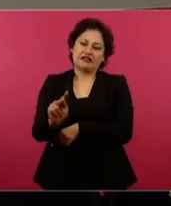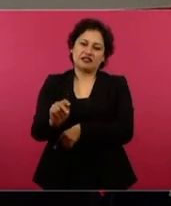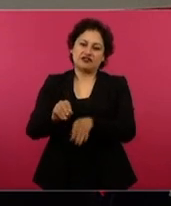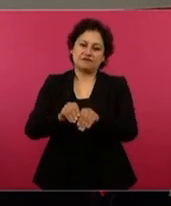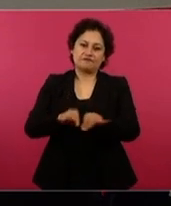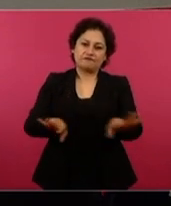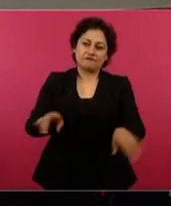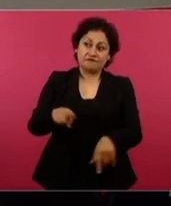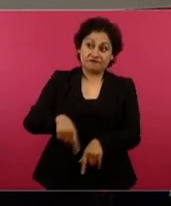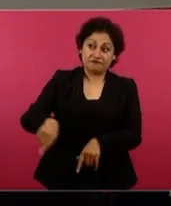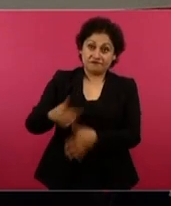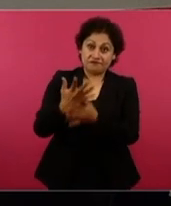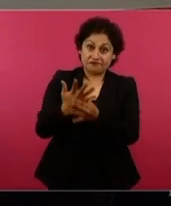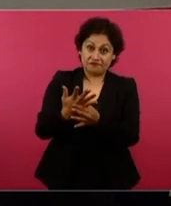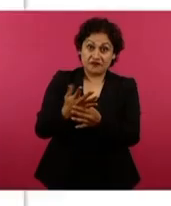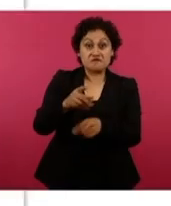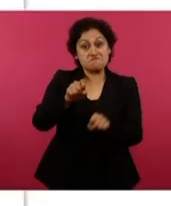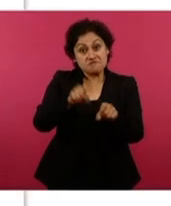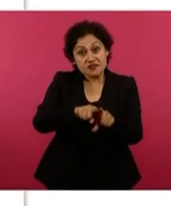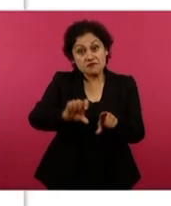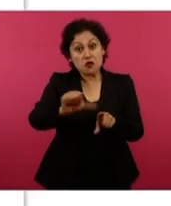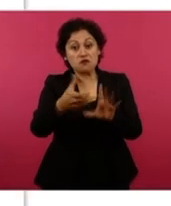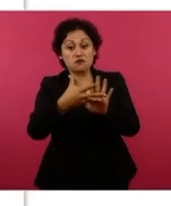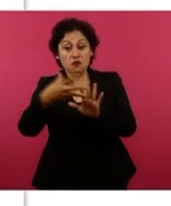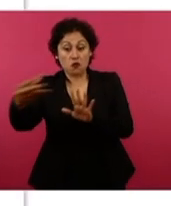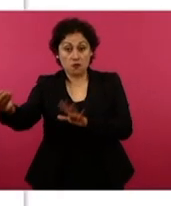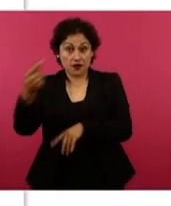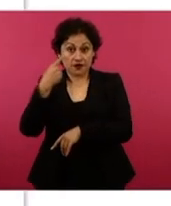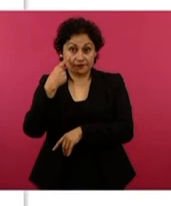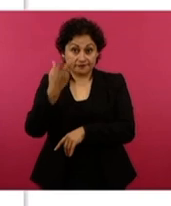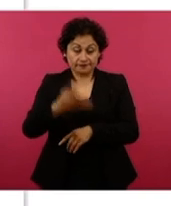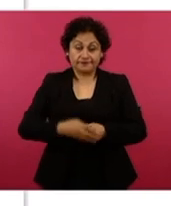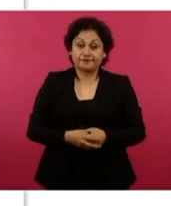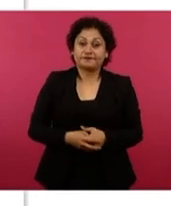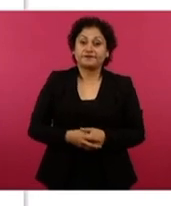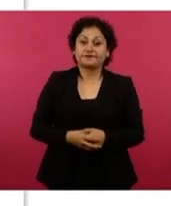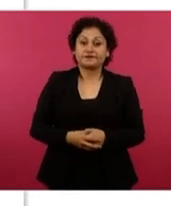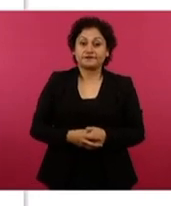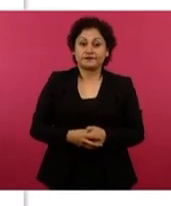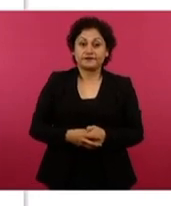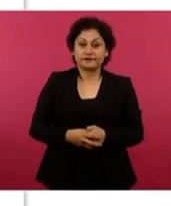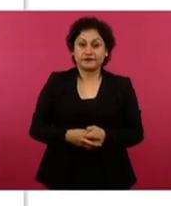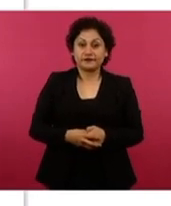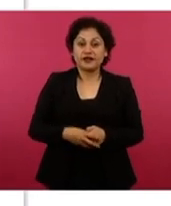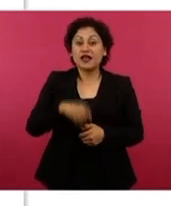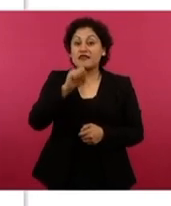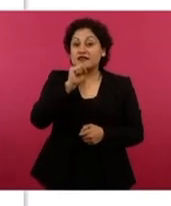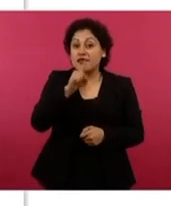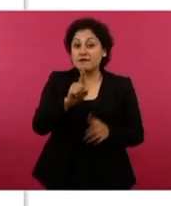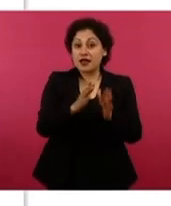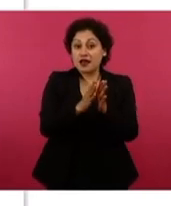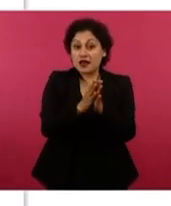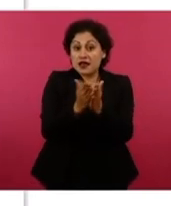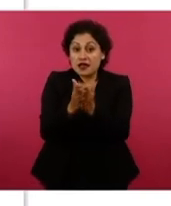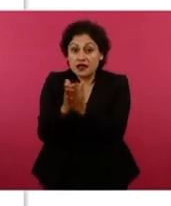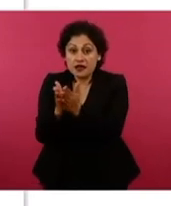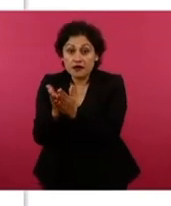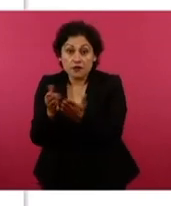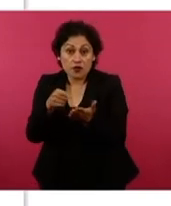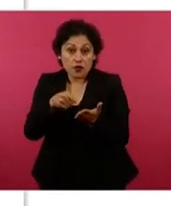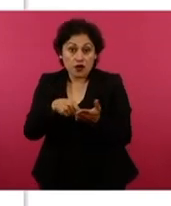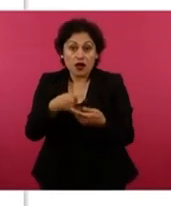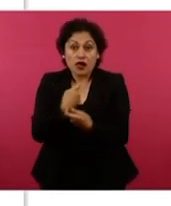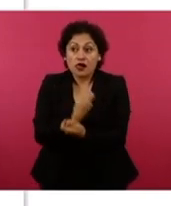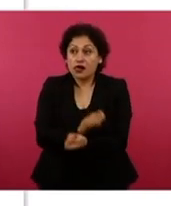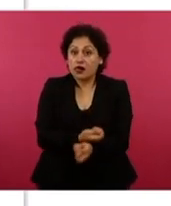diversos medios de comunicación. También es falso que los libros de texto gratuitos se distribuyen sin